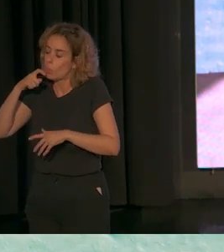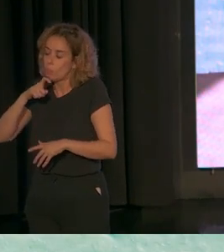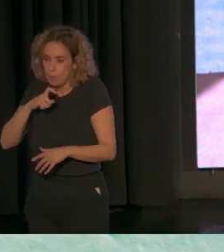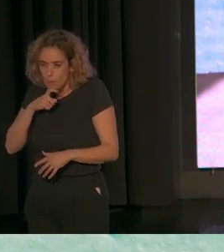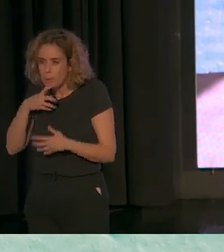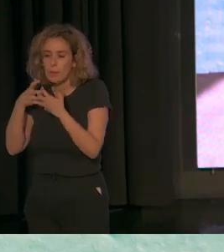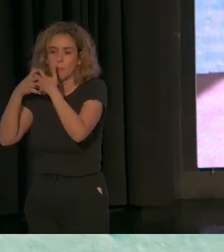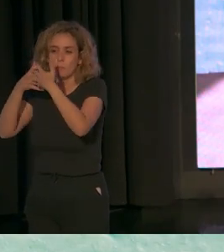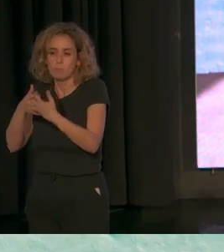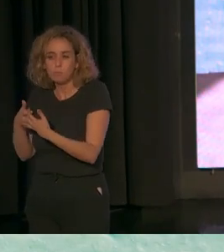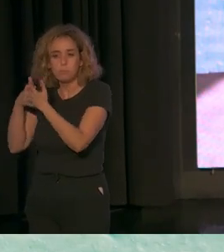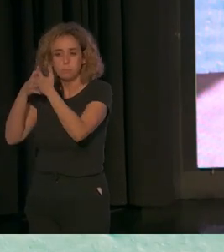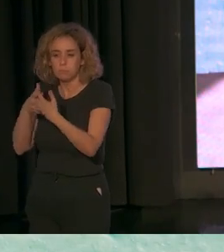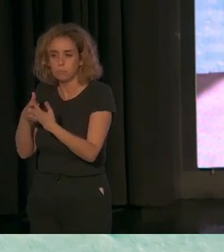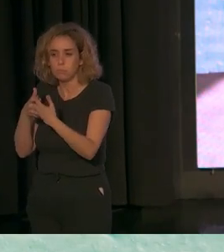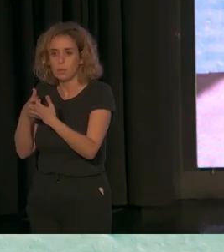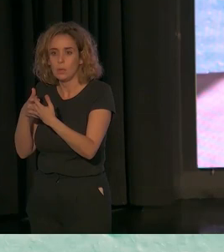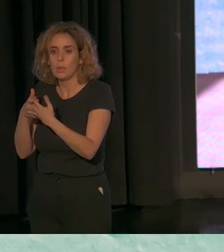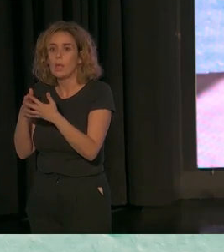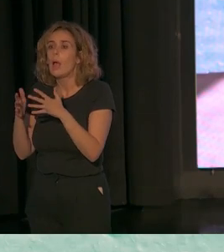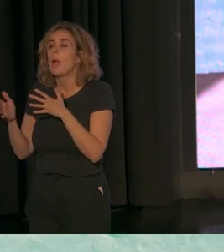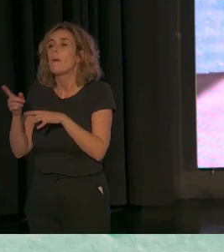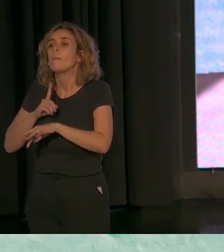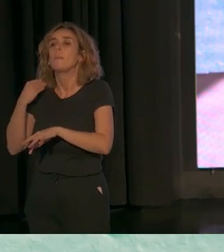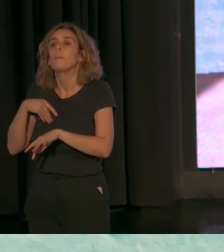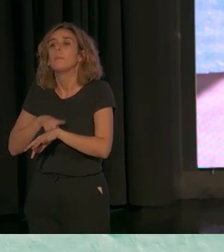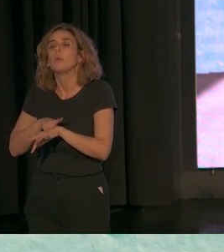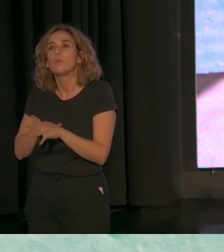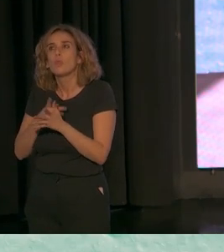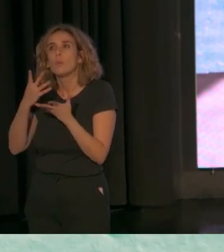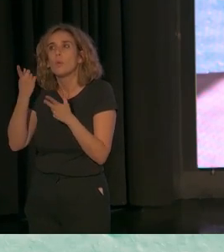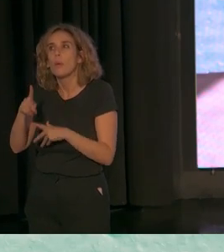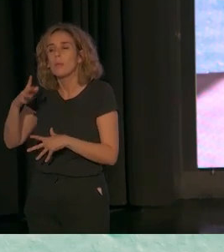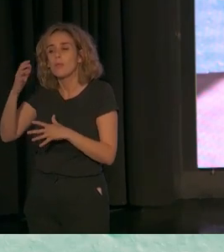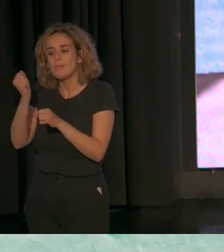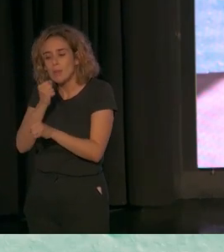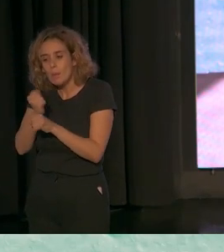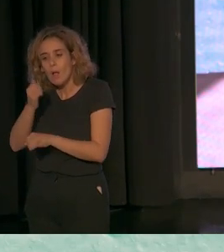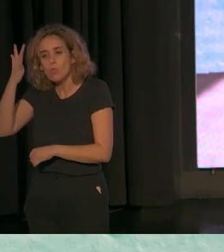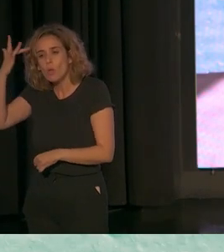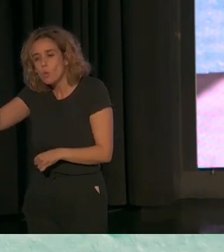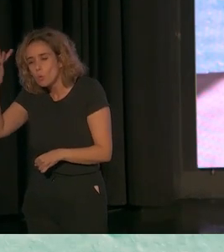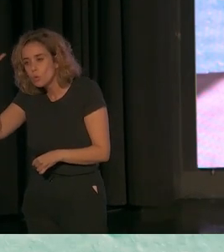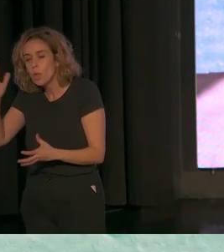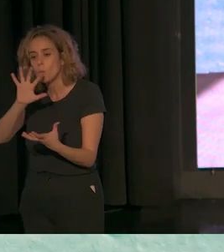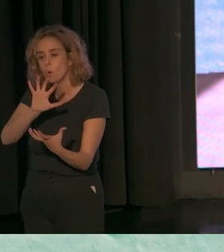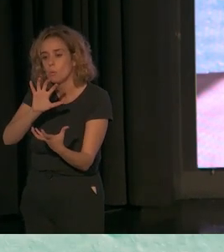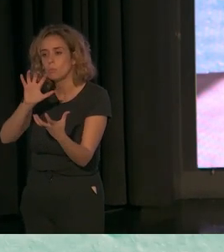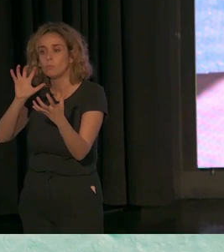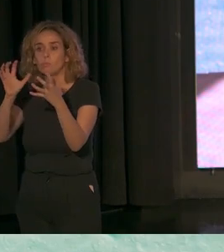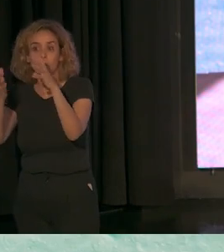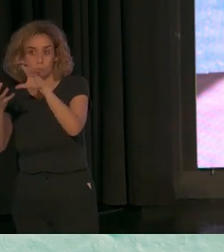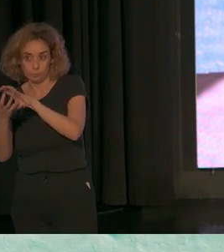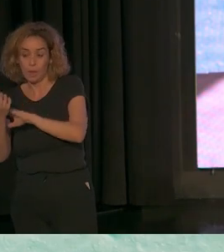y, al mismo tiempo, ilusionando y trabajando por esta transformación a la que